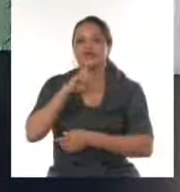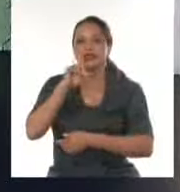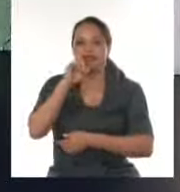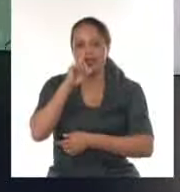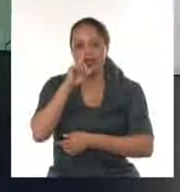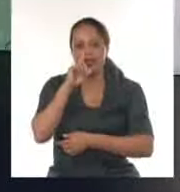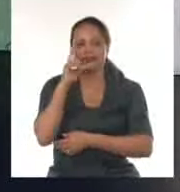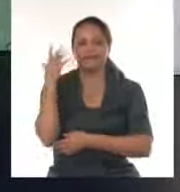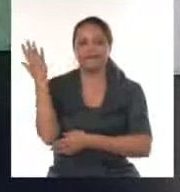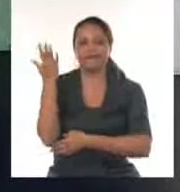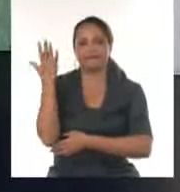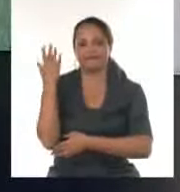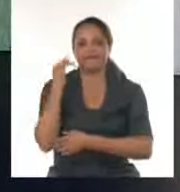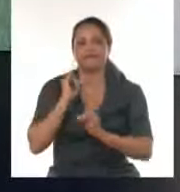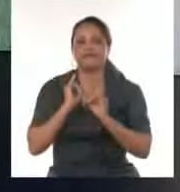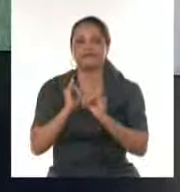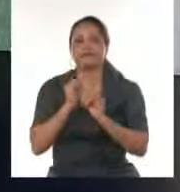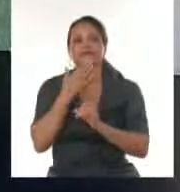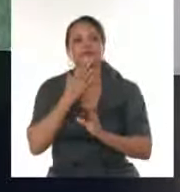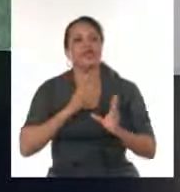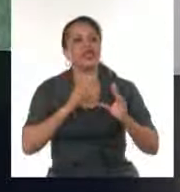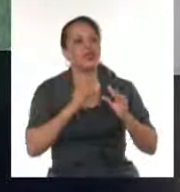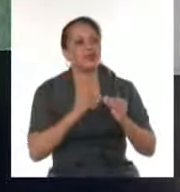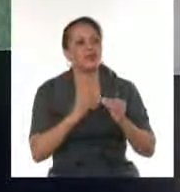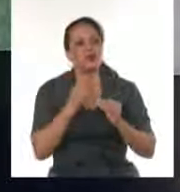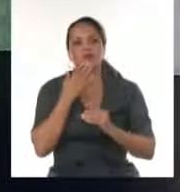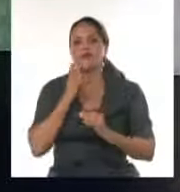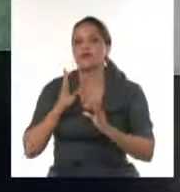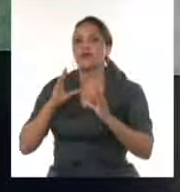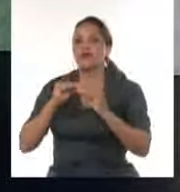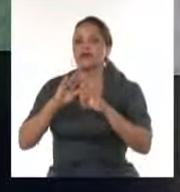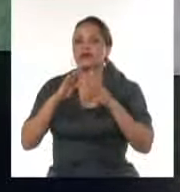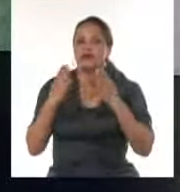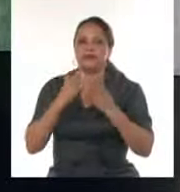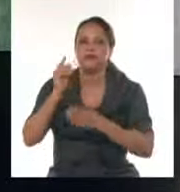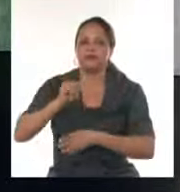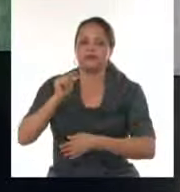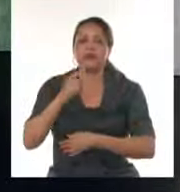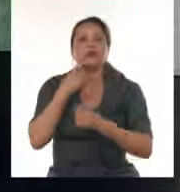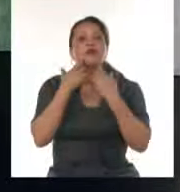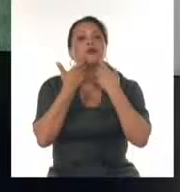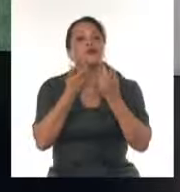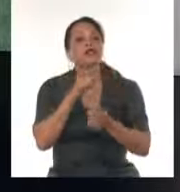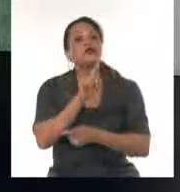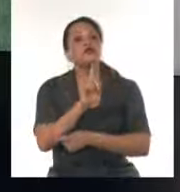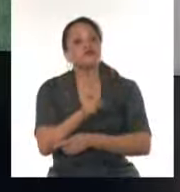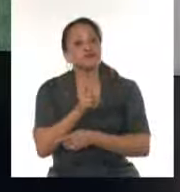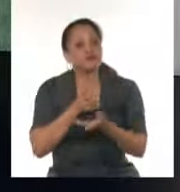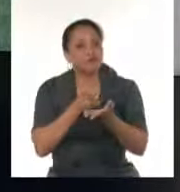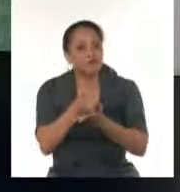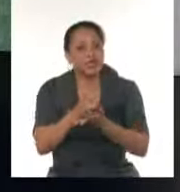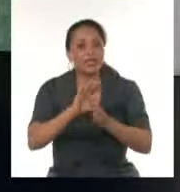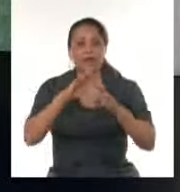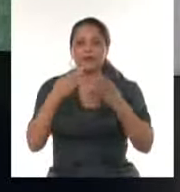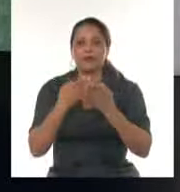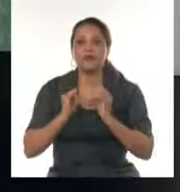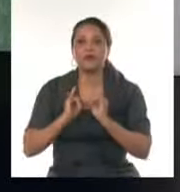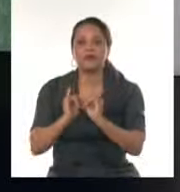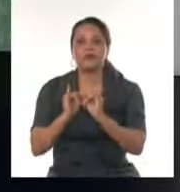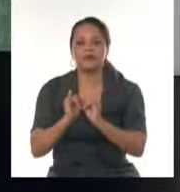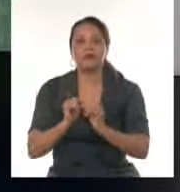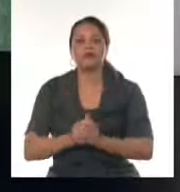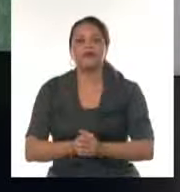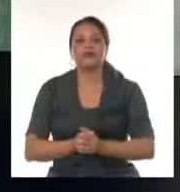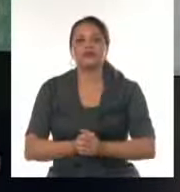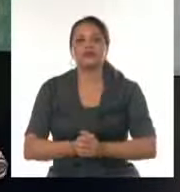del tiempo. Muy buenas noches, doctora. buenas noches, Giselle, y a los amigos televidentes. Es importante que entonces usted continúe con toda la información sobre